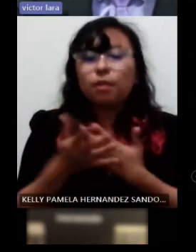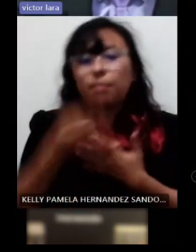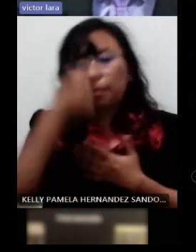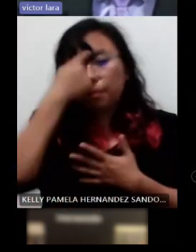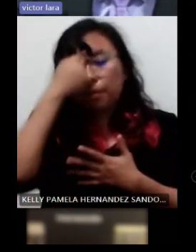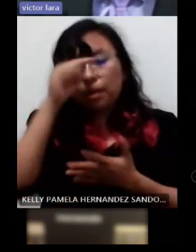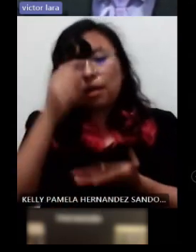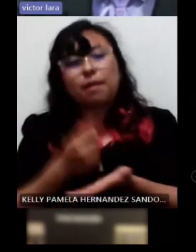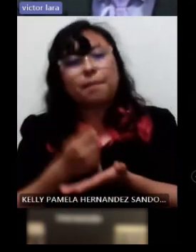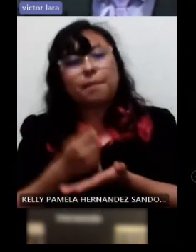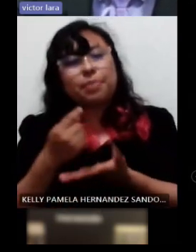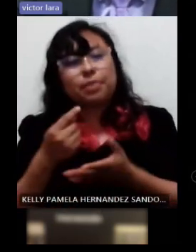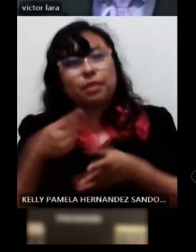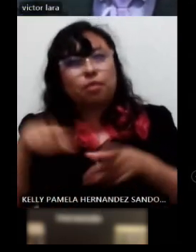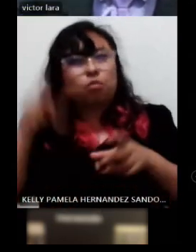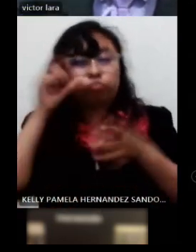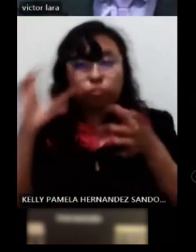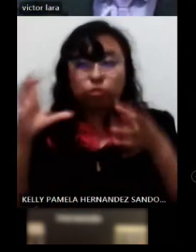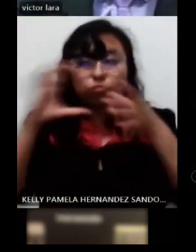y tratamientos en conjunto